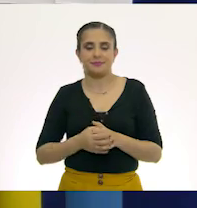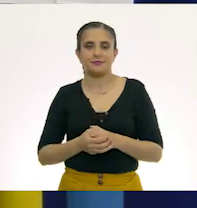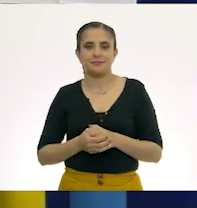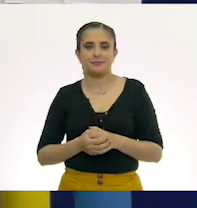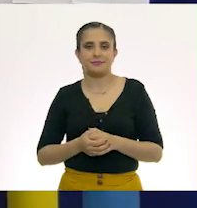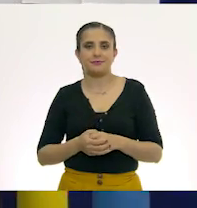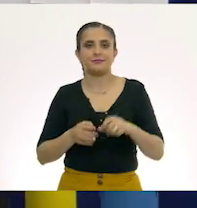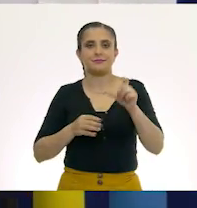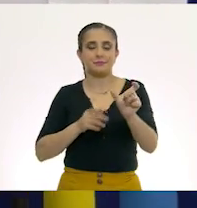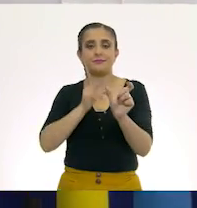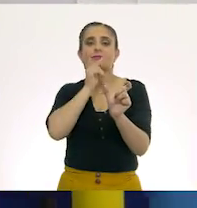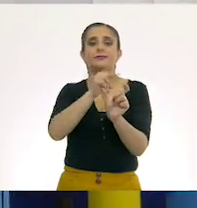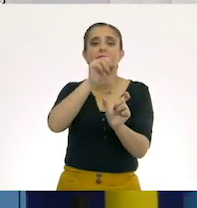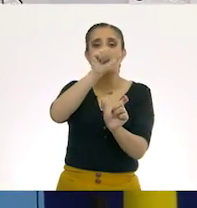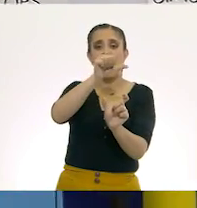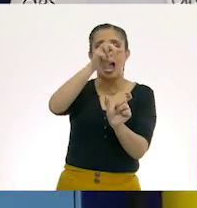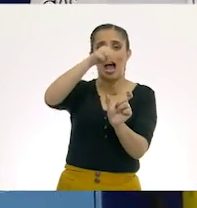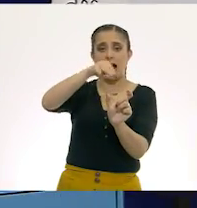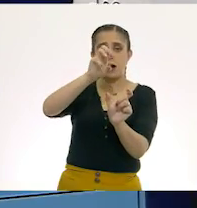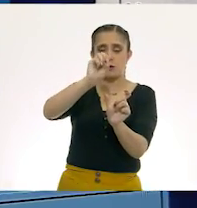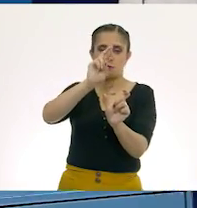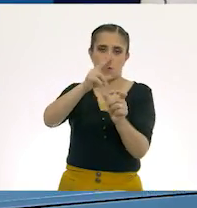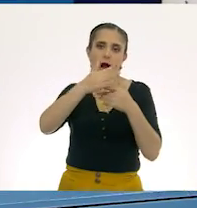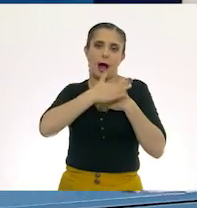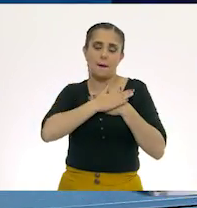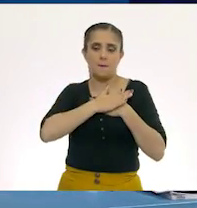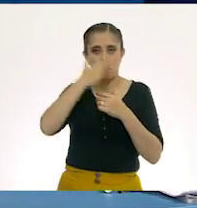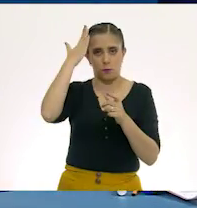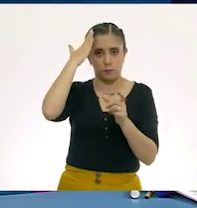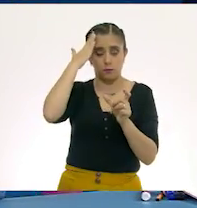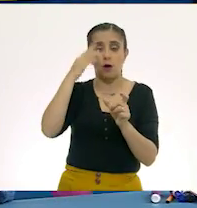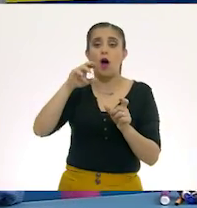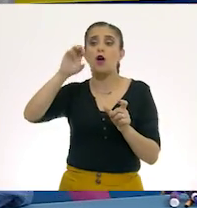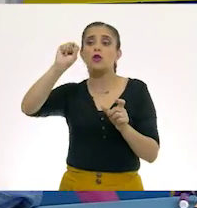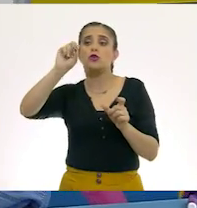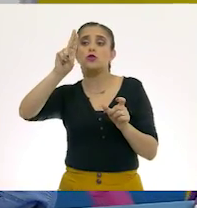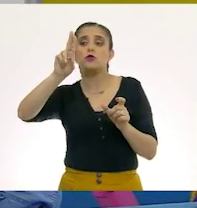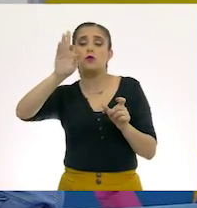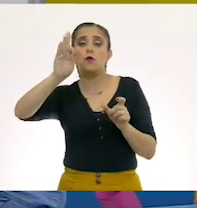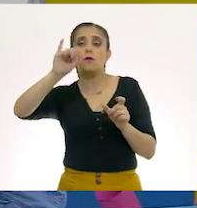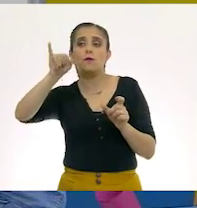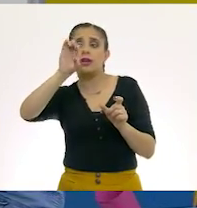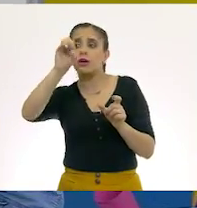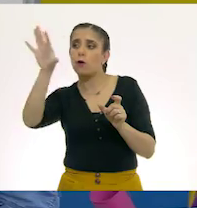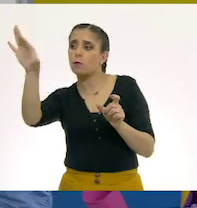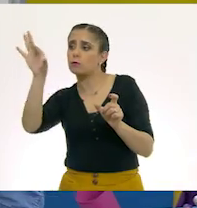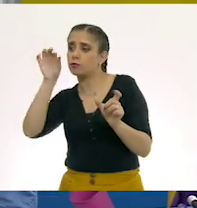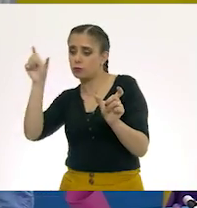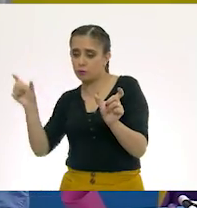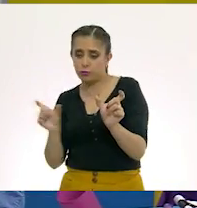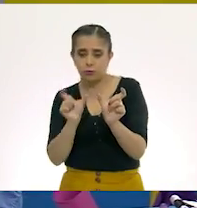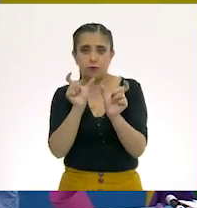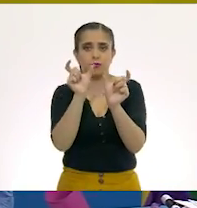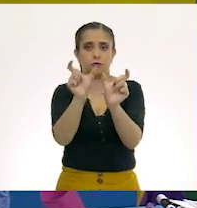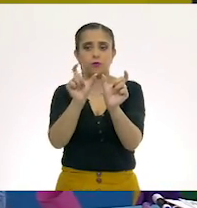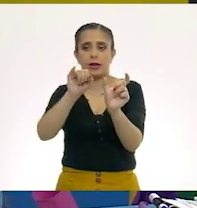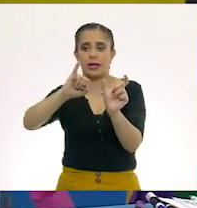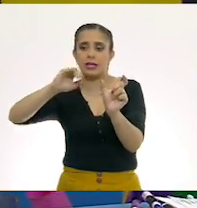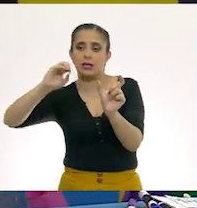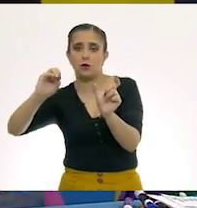entonces, tendríamos la palabra... Ío. ¿Verdad? Sí. Amorío.